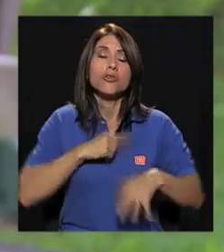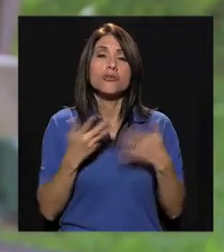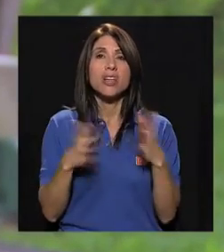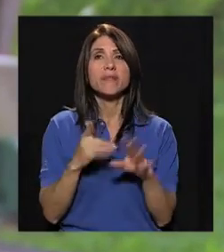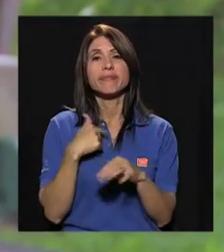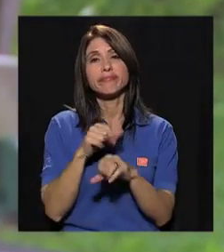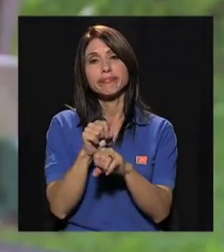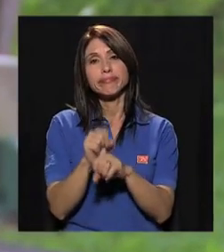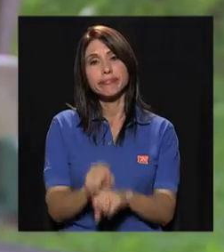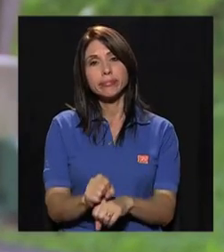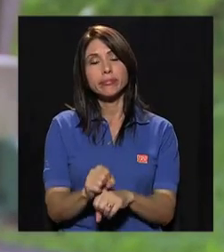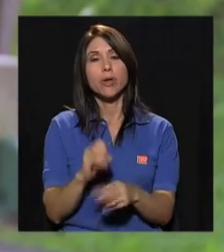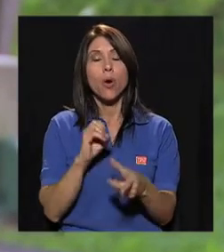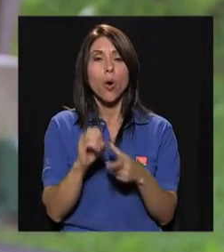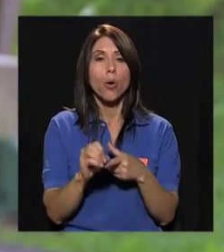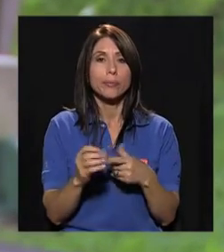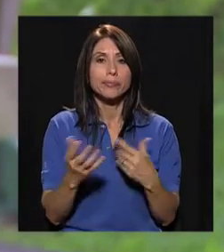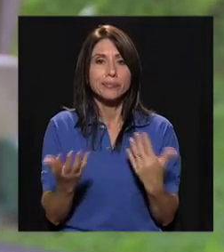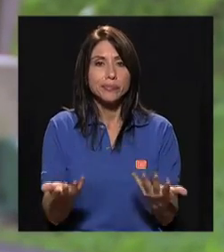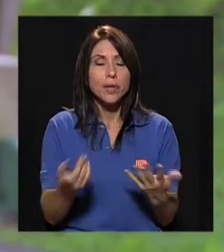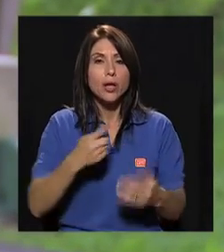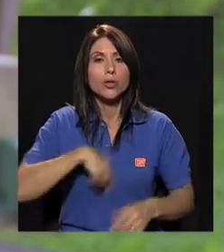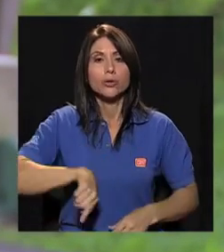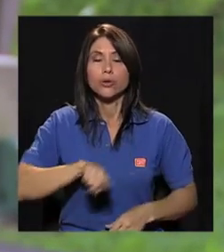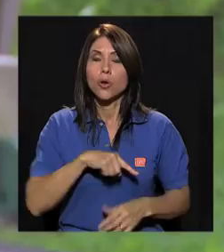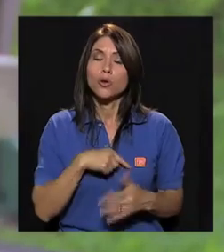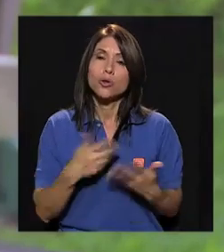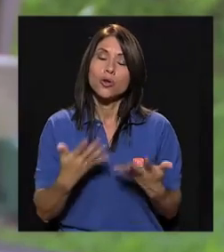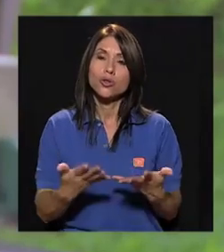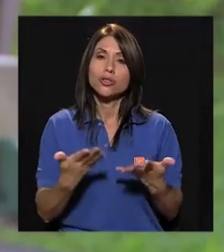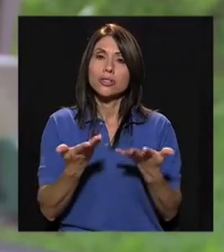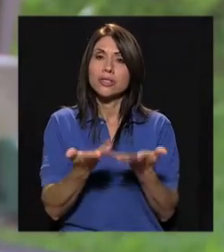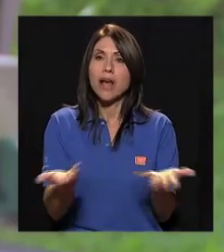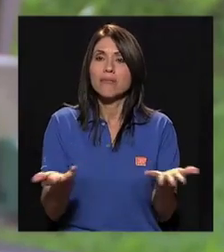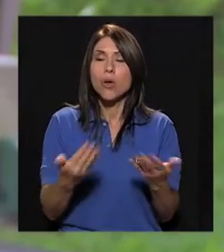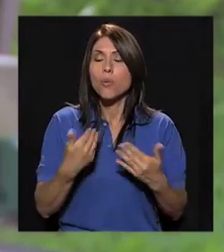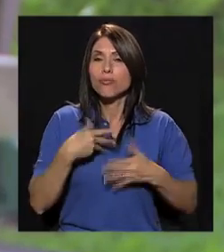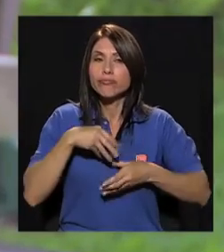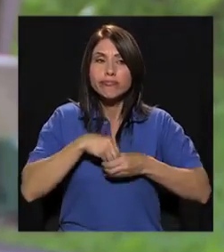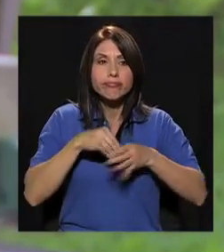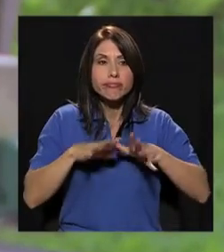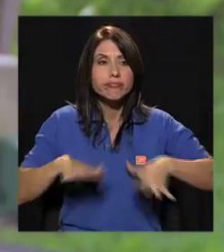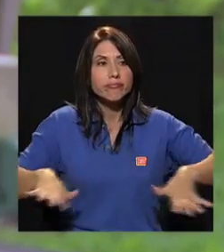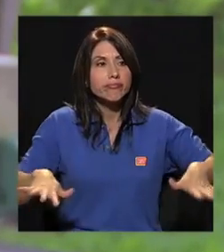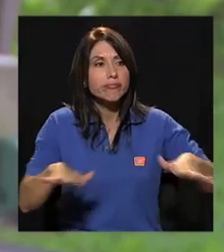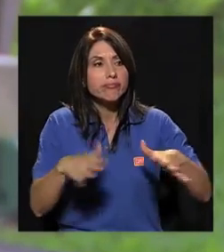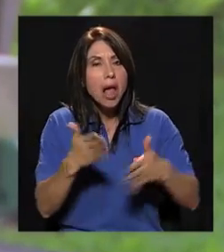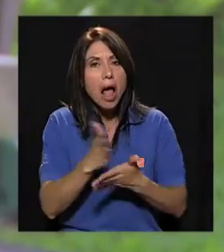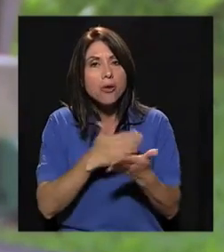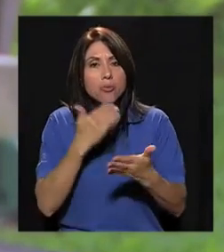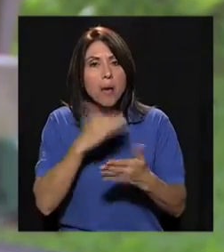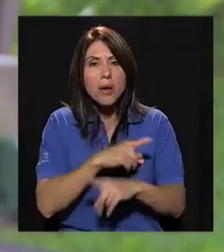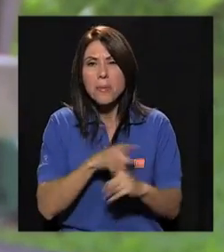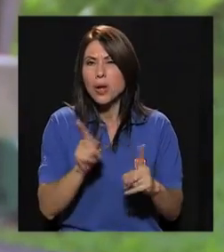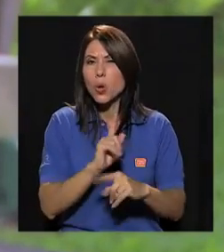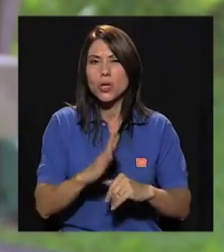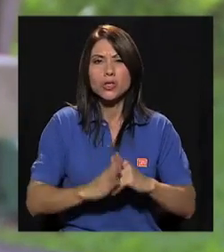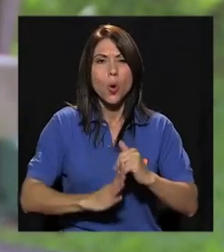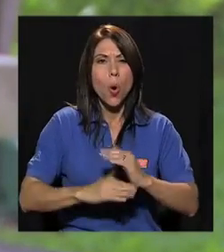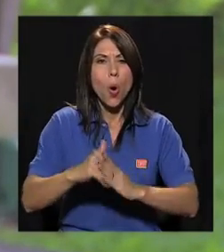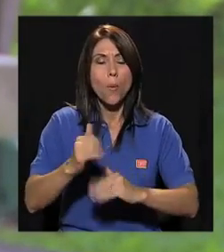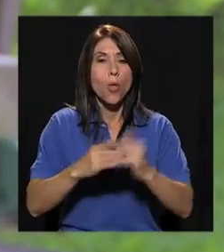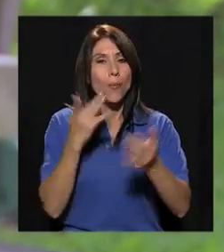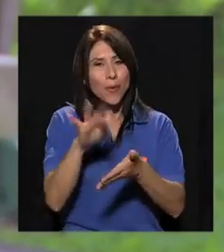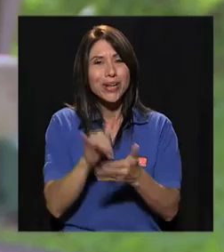porque caemos en la rutina, caemos en espacios nocivos, pero que no son muy cómodos